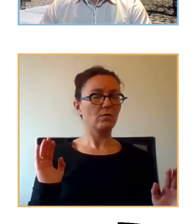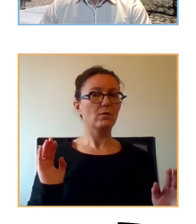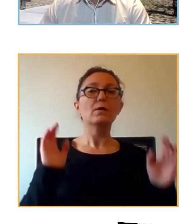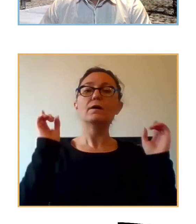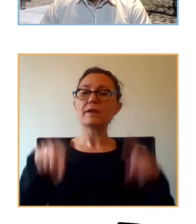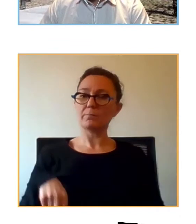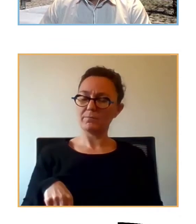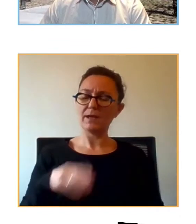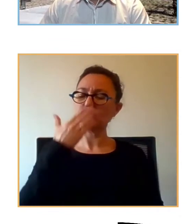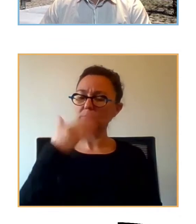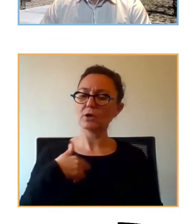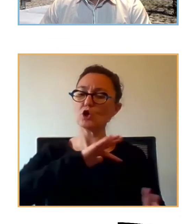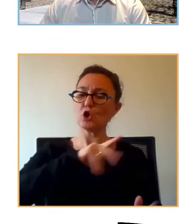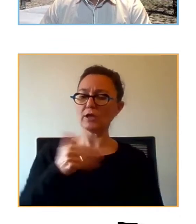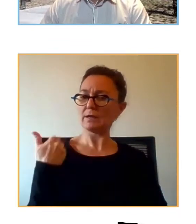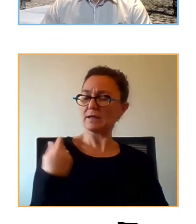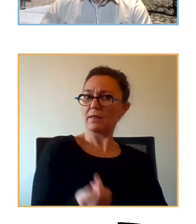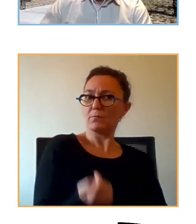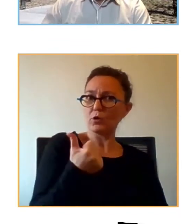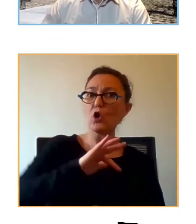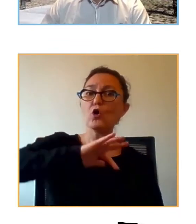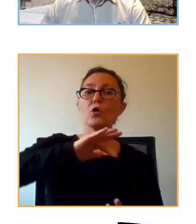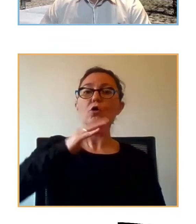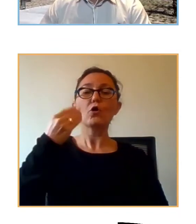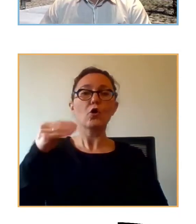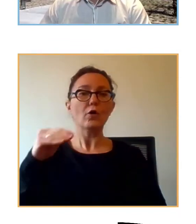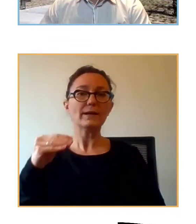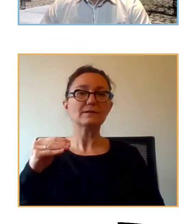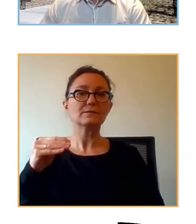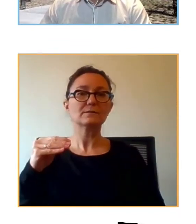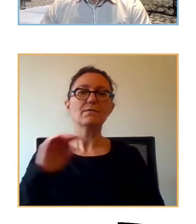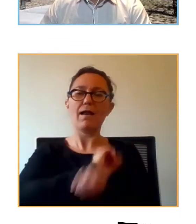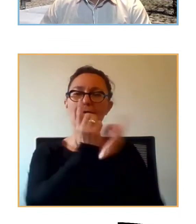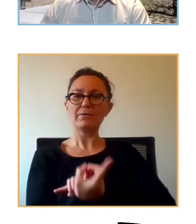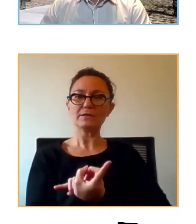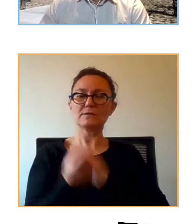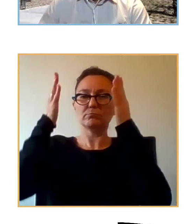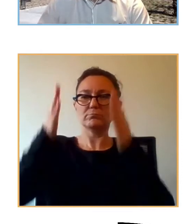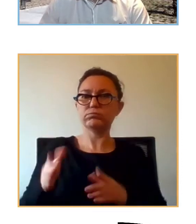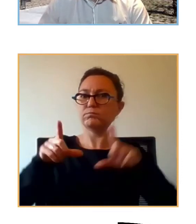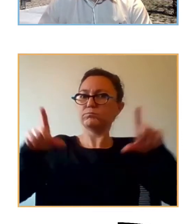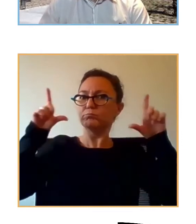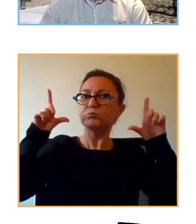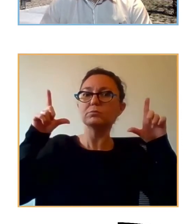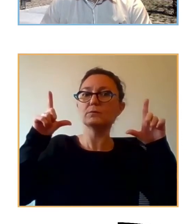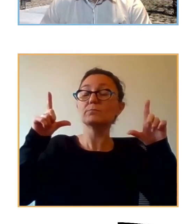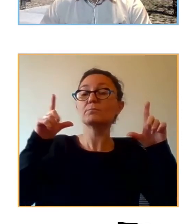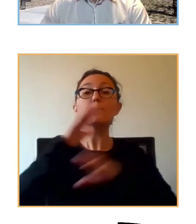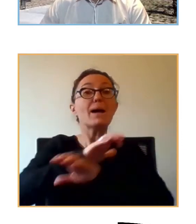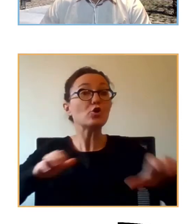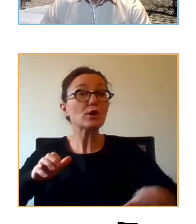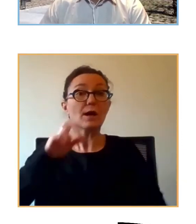noticias recientes de jóvenes que dan la contrarréplica que están la gran mayoría que están